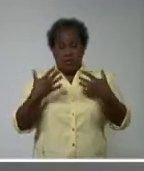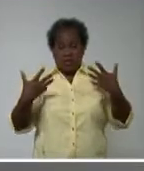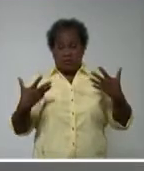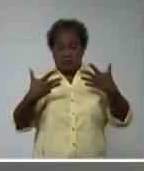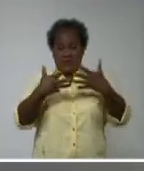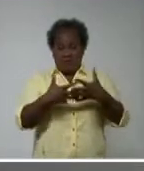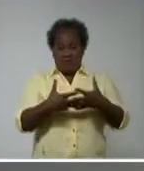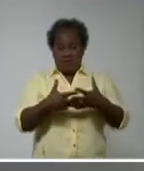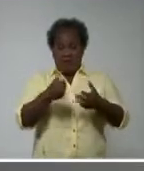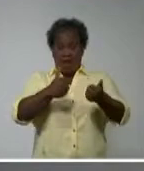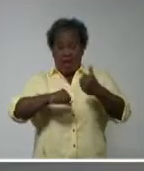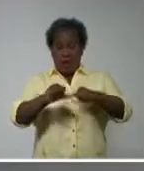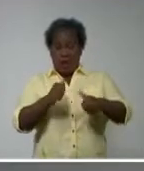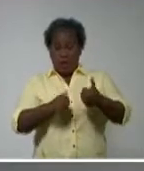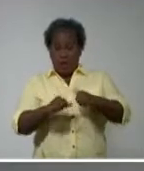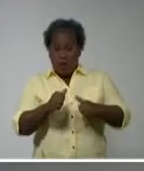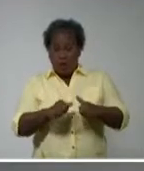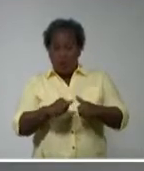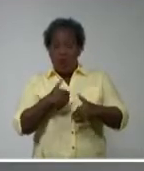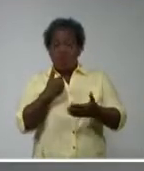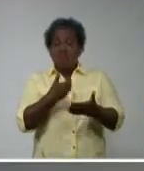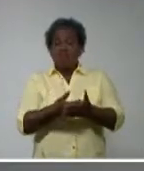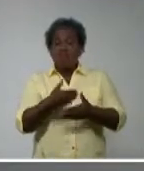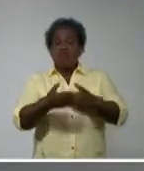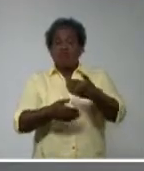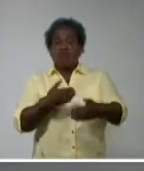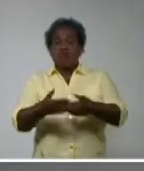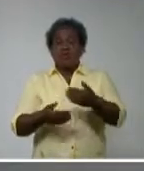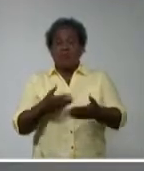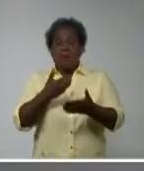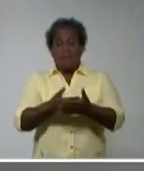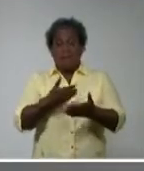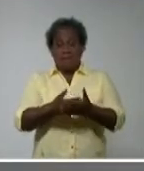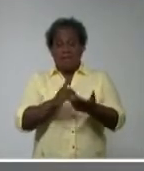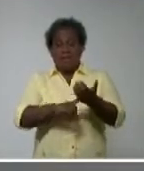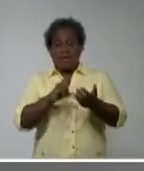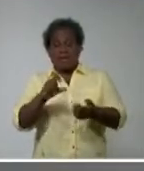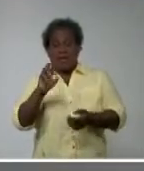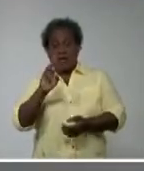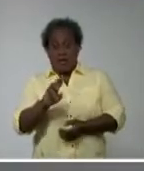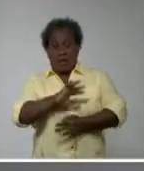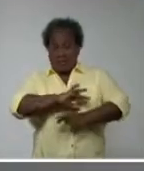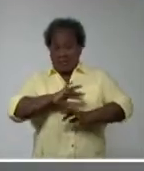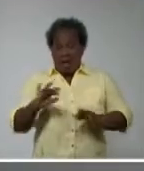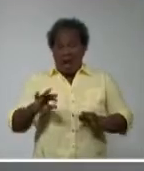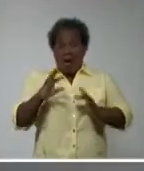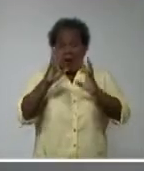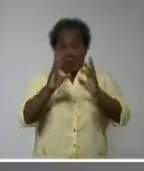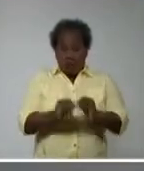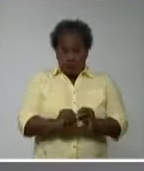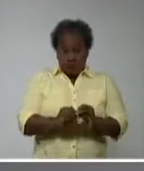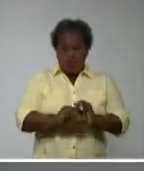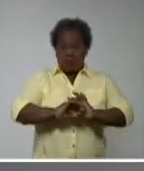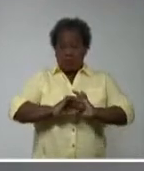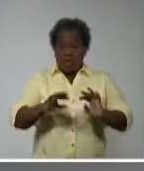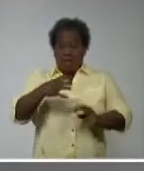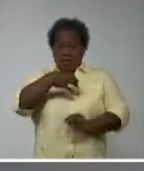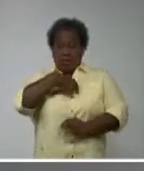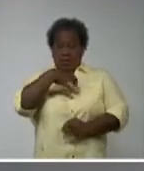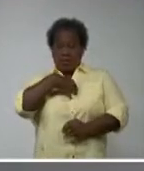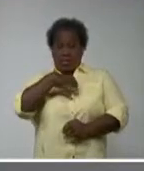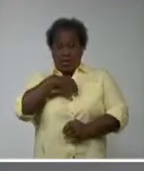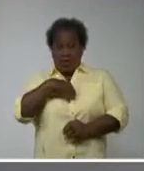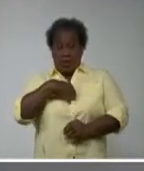laboratorio que procesa las muestras y la idea es esa, que una vez que salgan los resultados de las muestras de los pacientes,